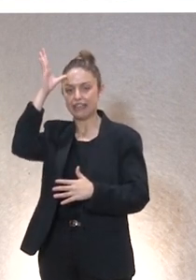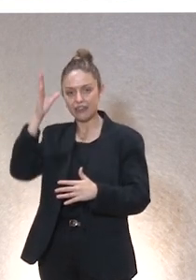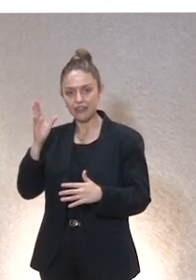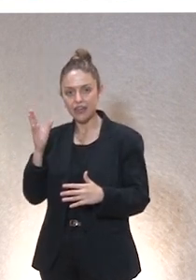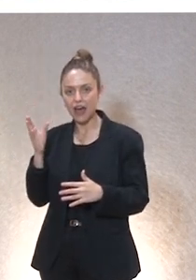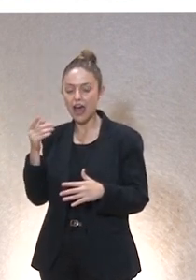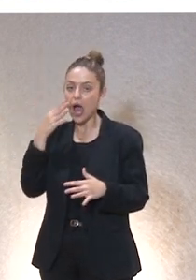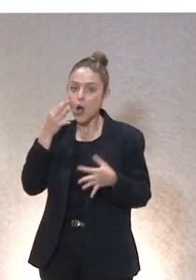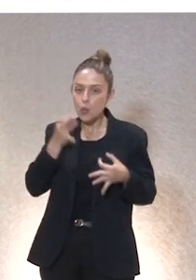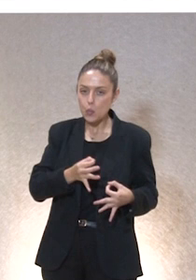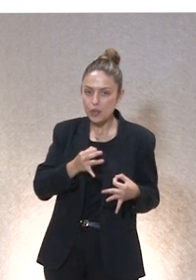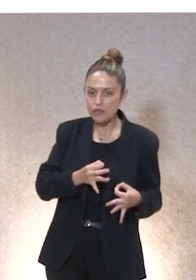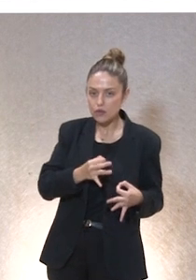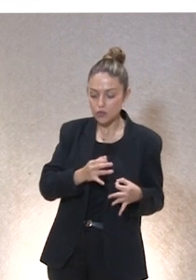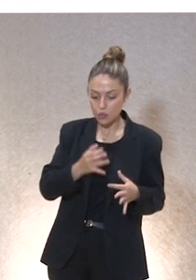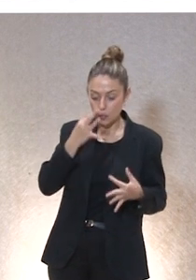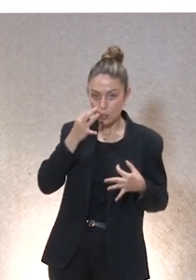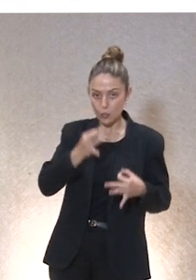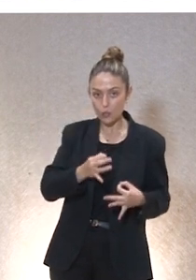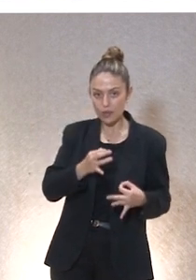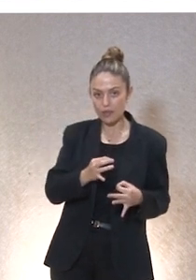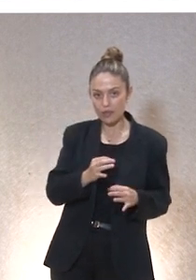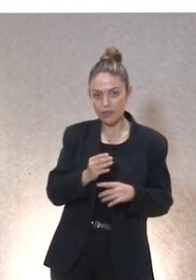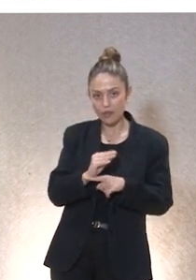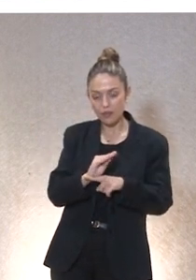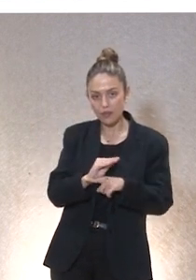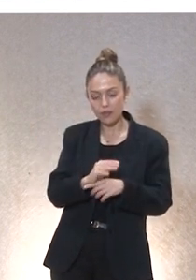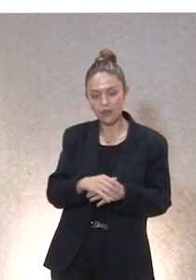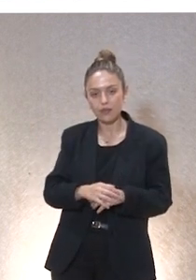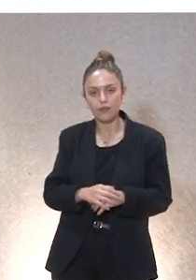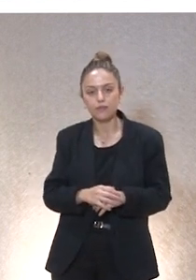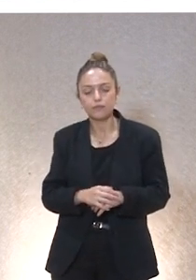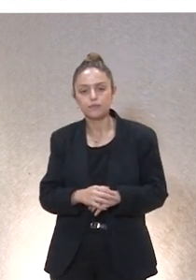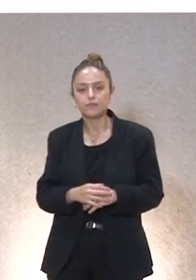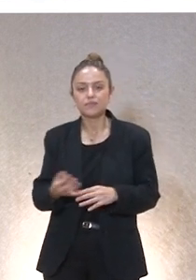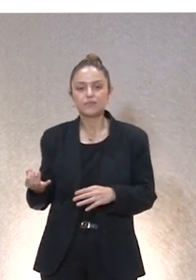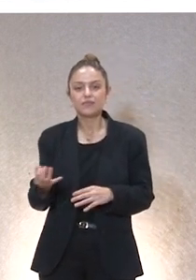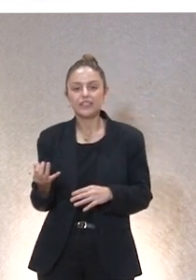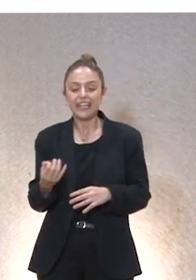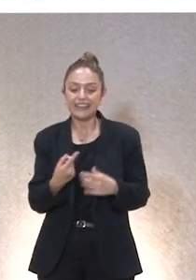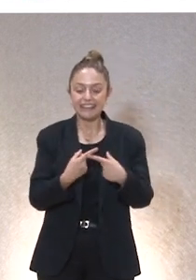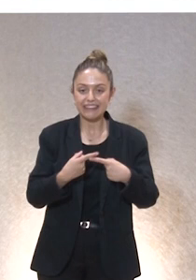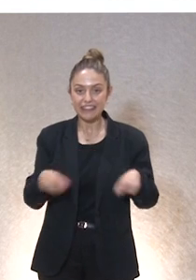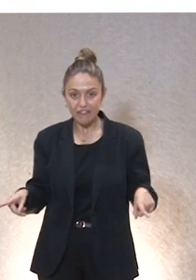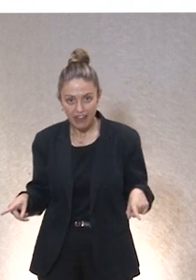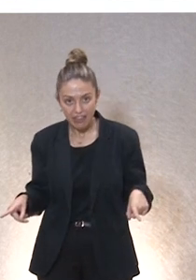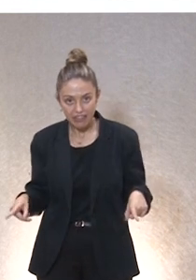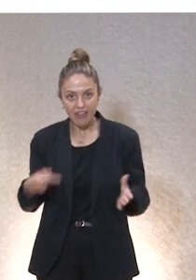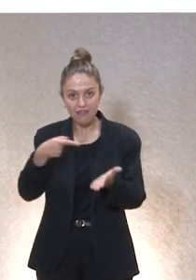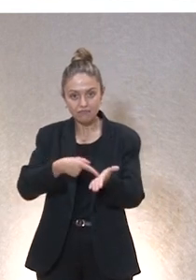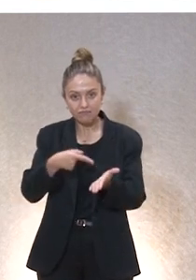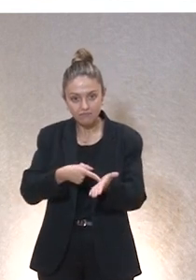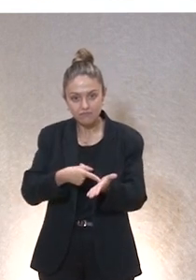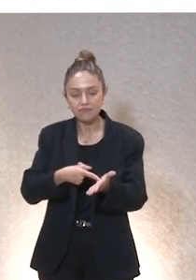cuidadosa, hay un tsunami del cuidado al cual tendríamos que subirnos. Se reivindica la diferencia, se reivindica la